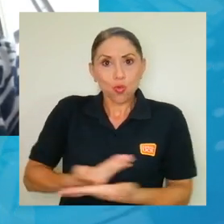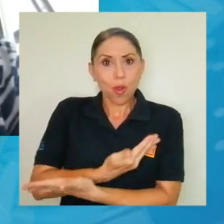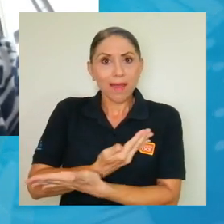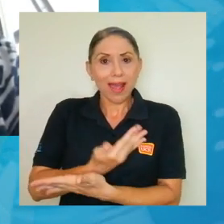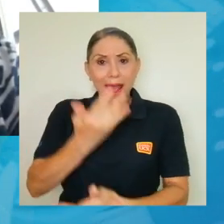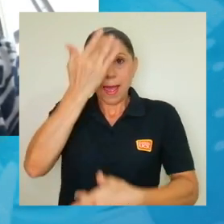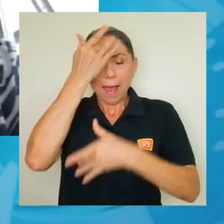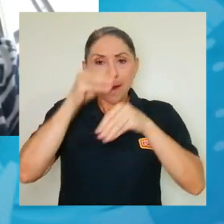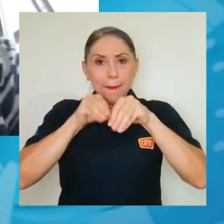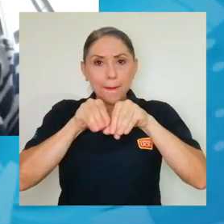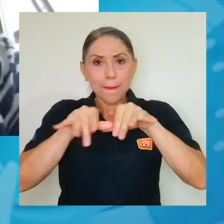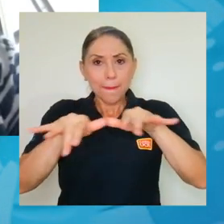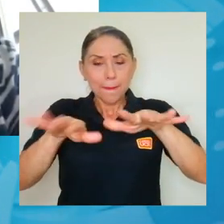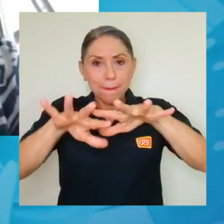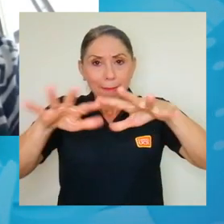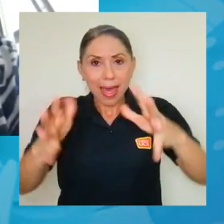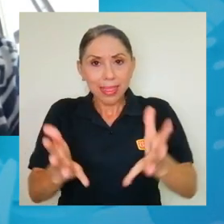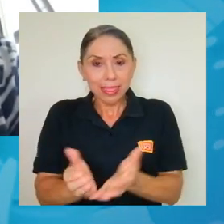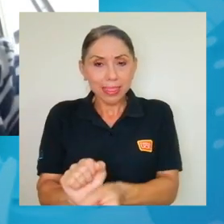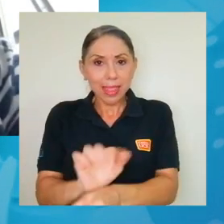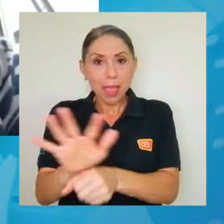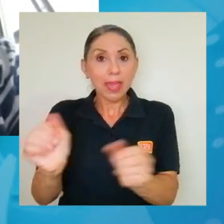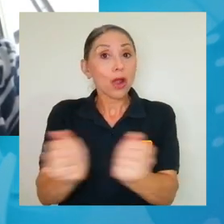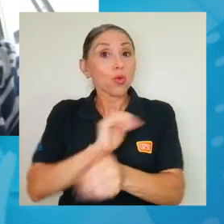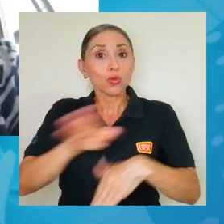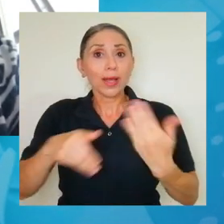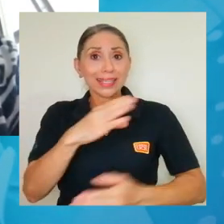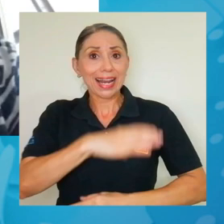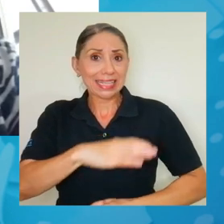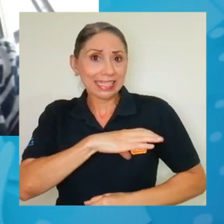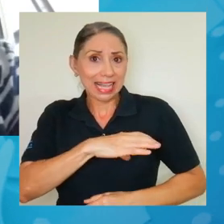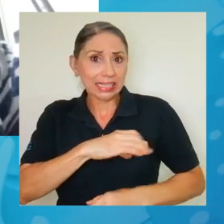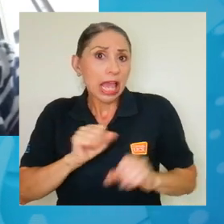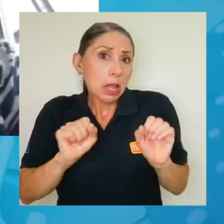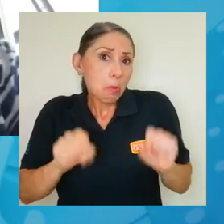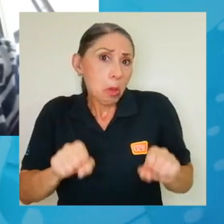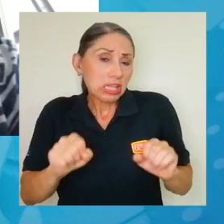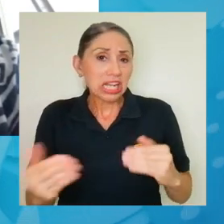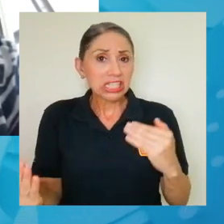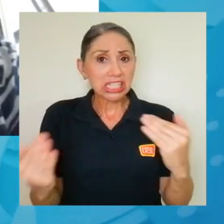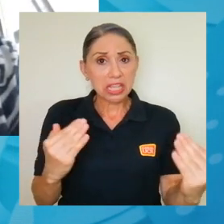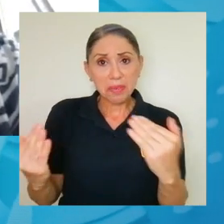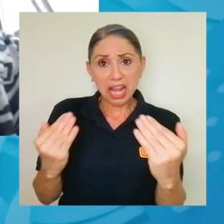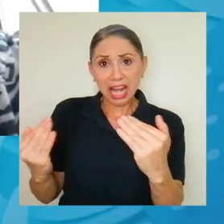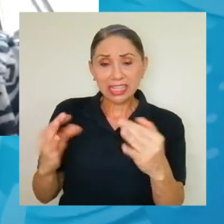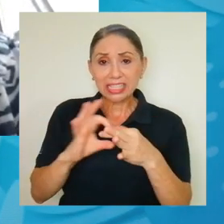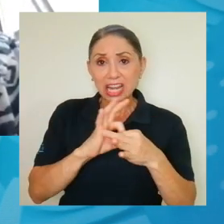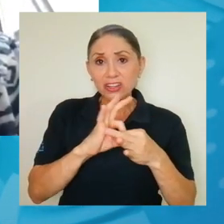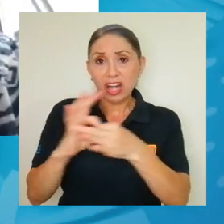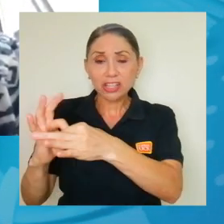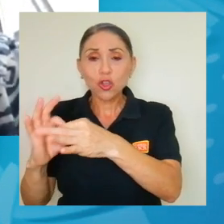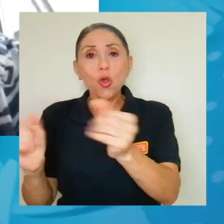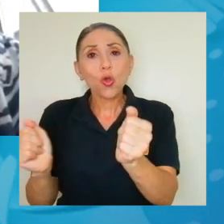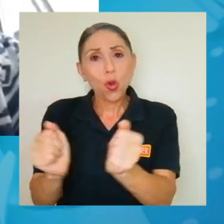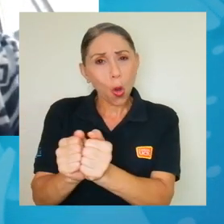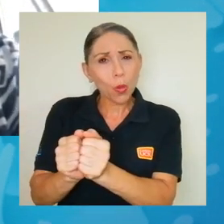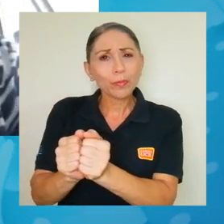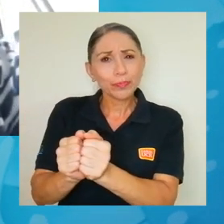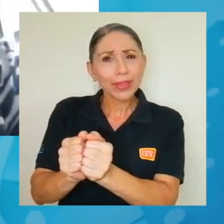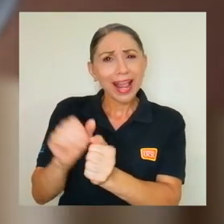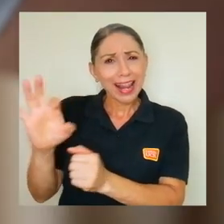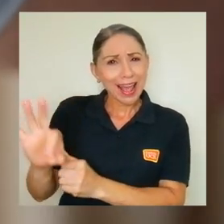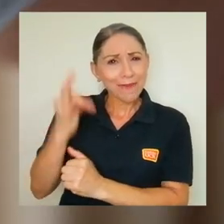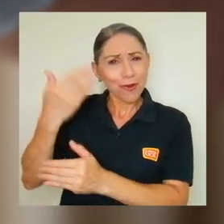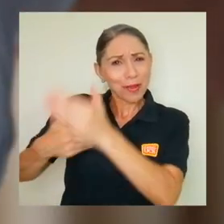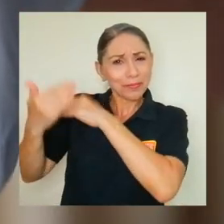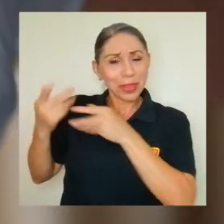con todas sus características, que en muchos casos pueden ser similares en relación con la discursividad que se construyó